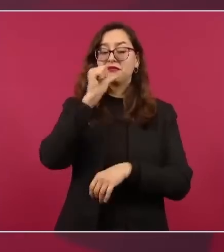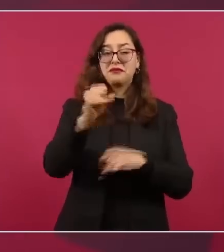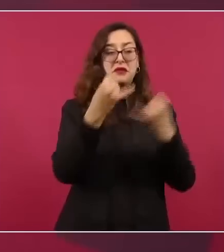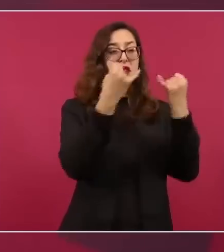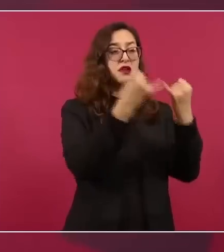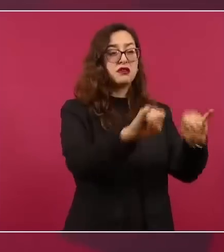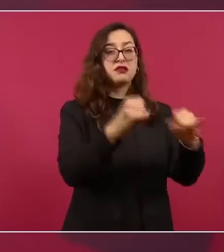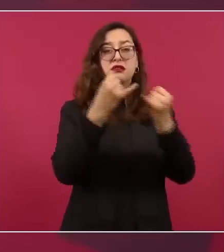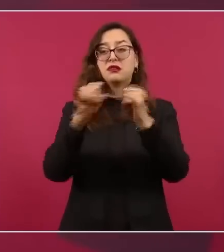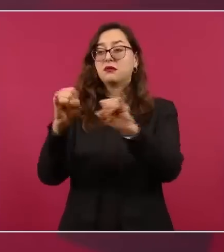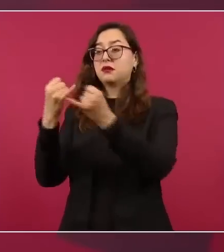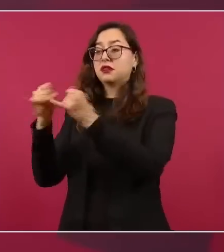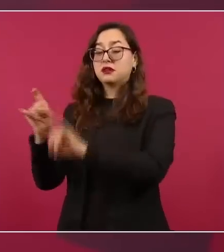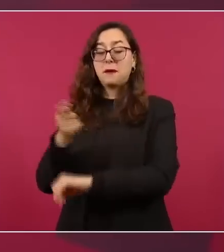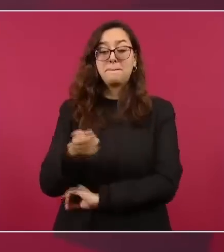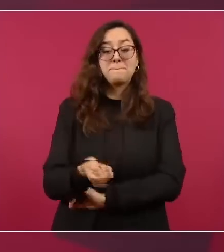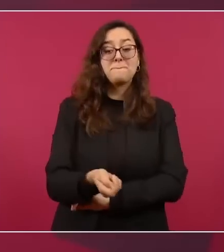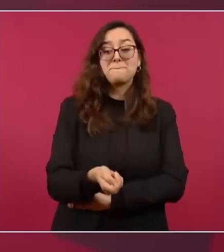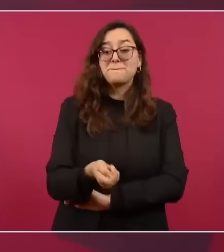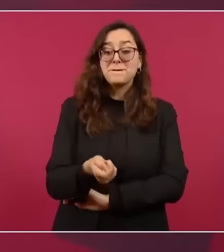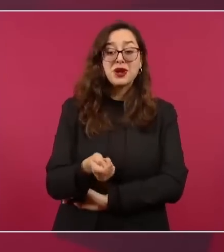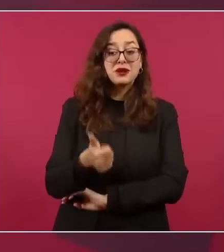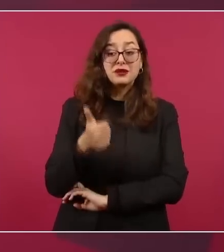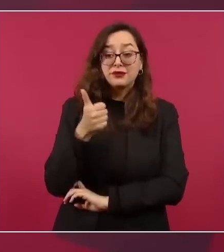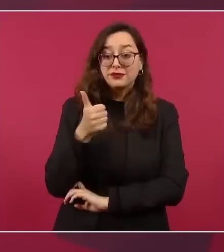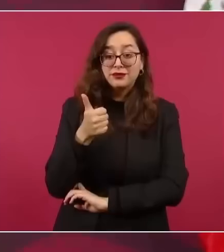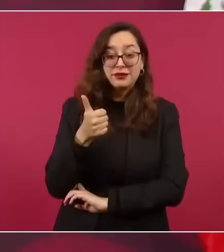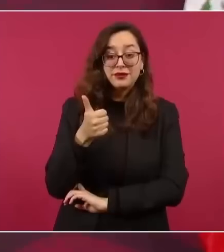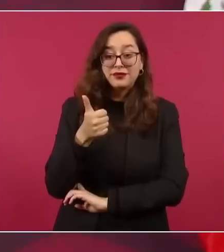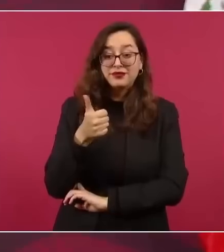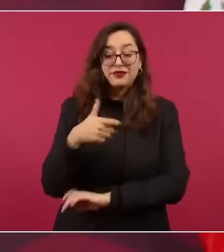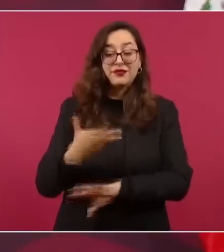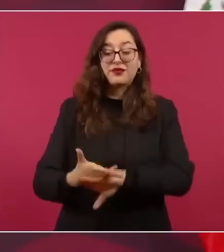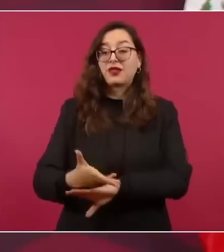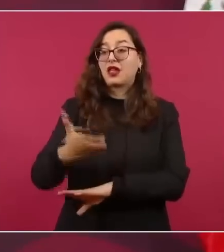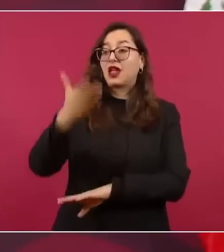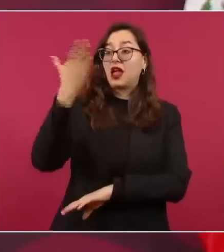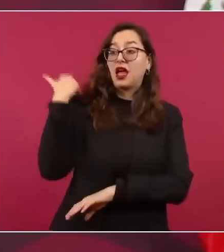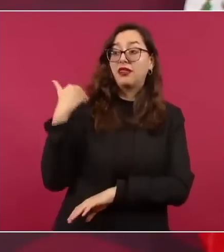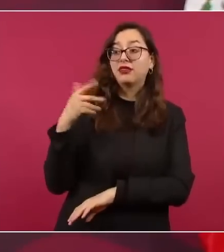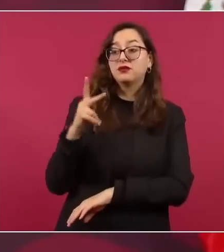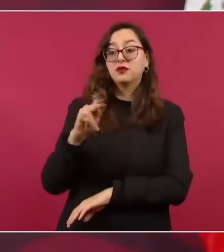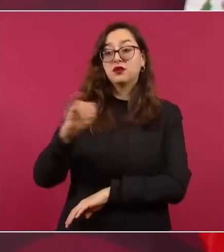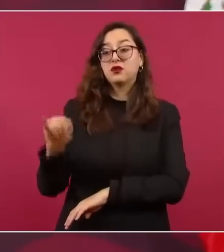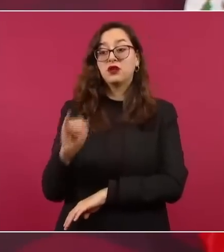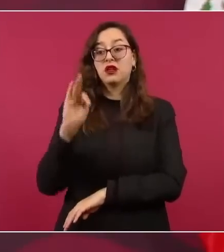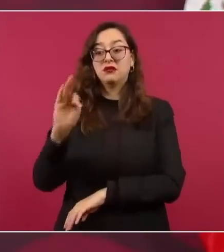En el caso del Poder Judicial estaba completamente sometido,